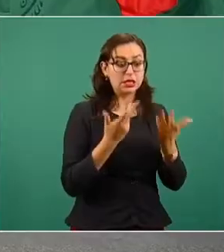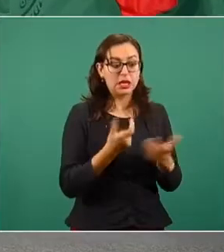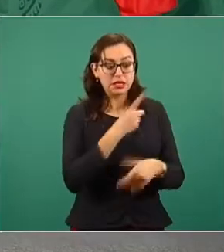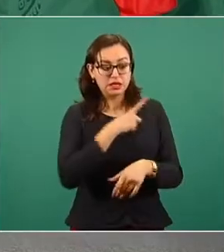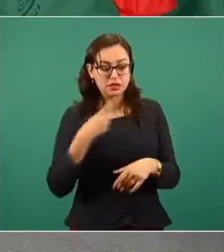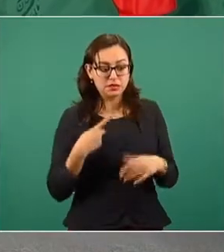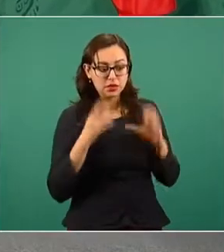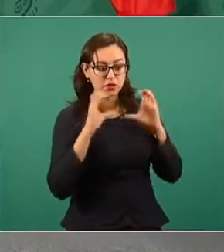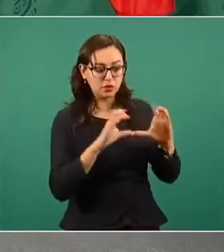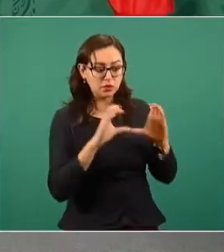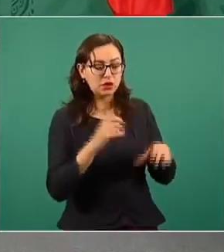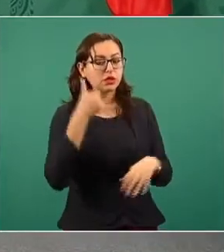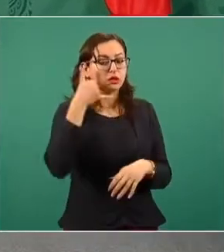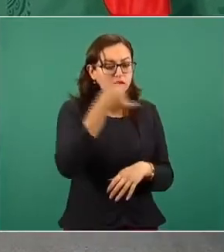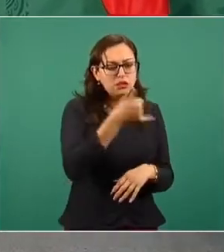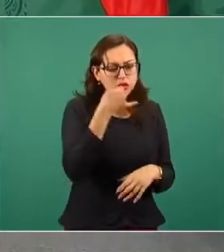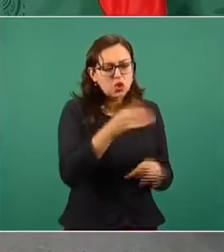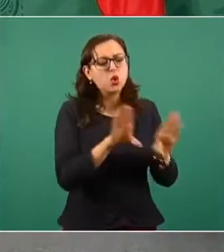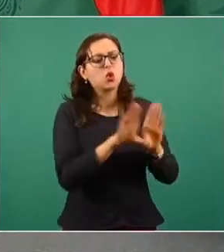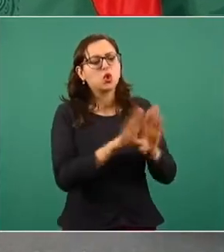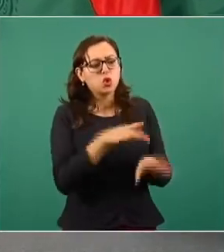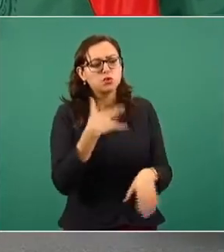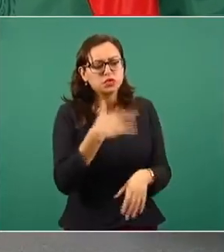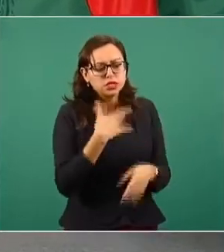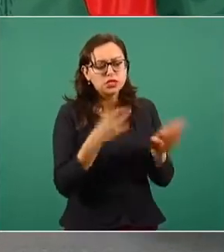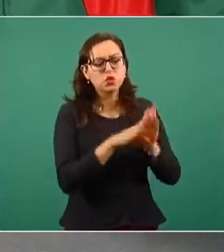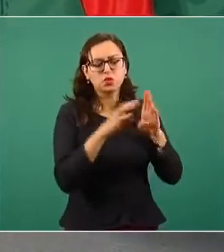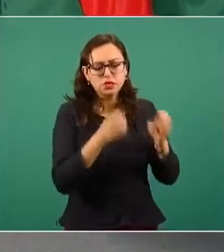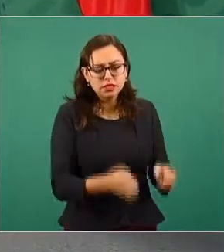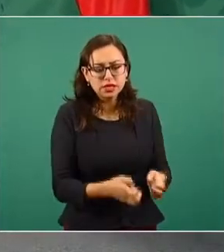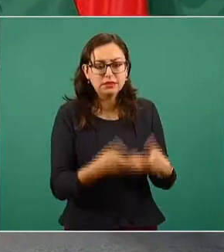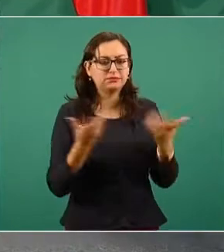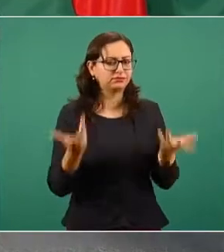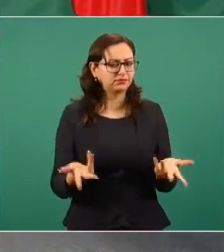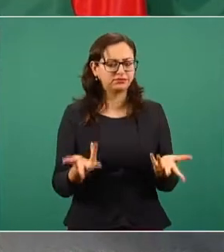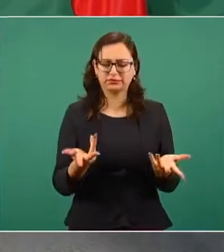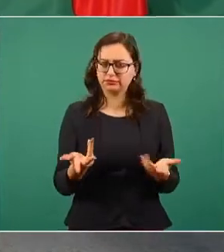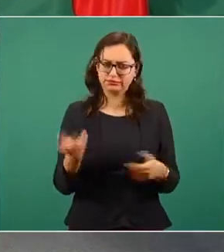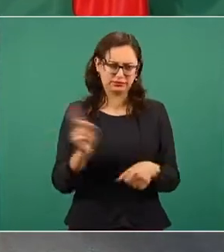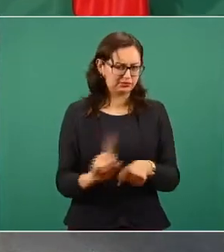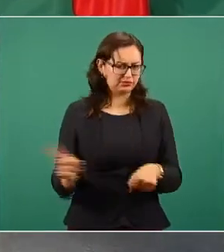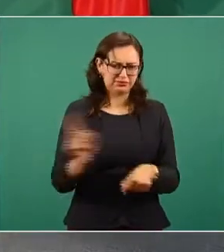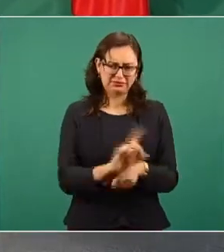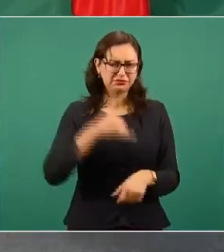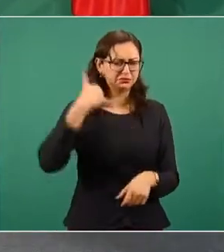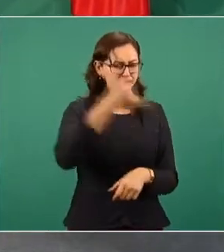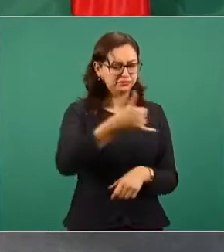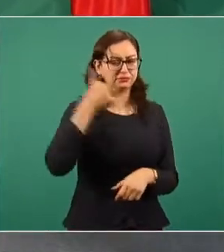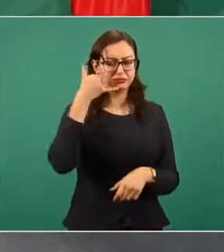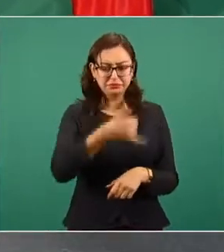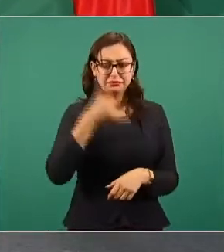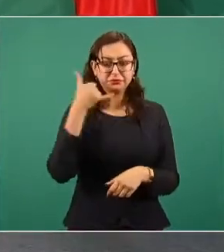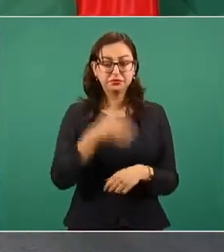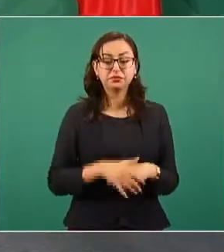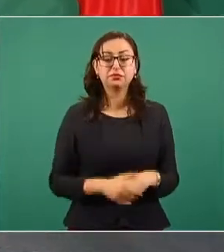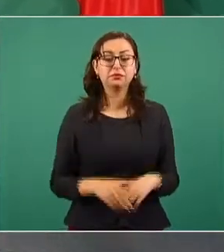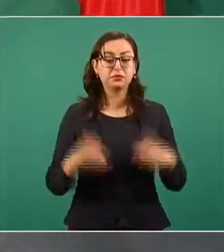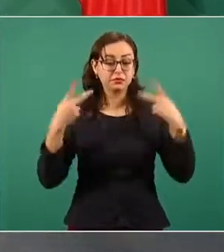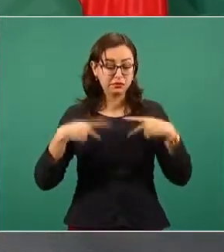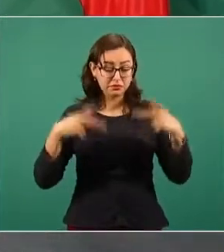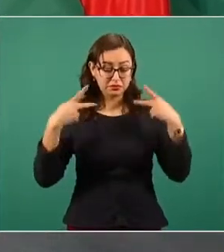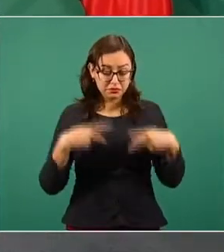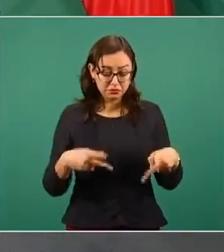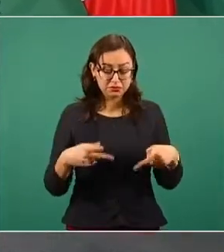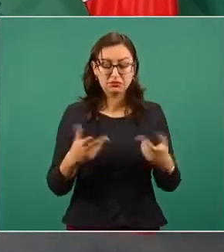haciéndoles llamadas. Eso es algo que hemos estado haciendo a razón de miles en todo el país. Una persona llega a una unidad